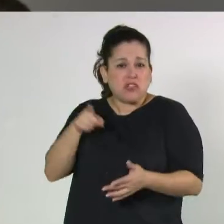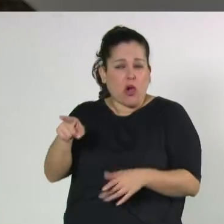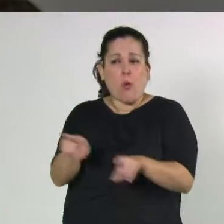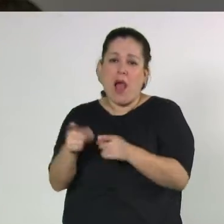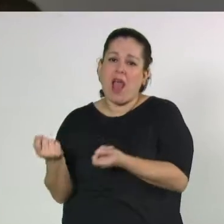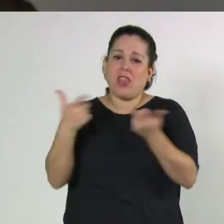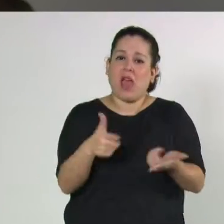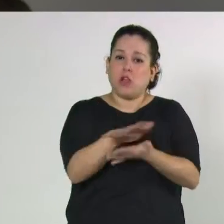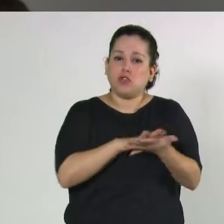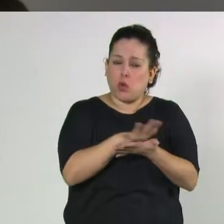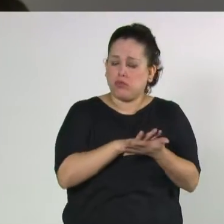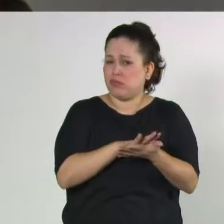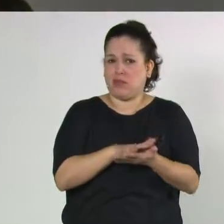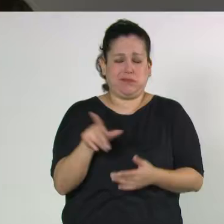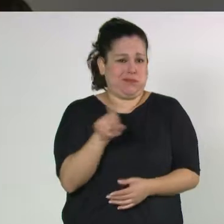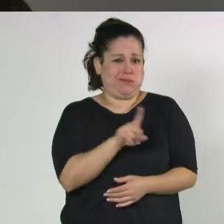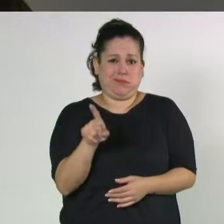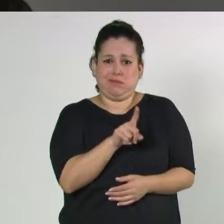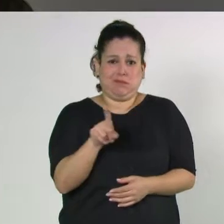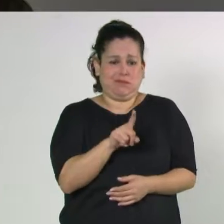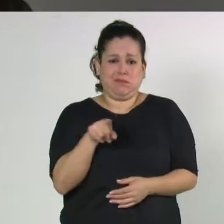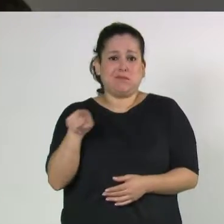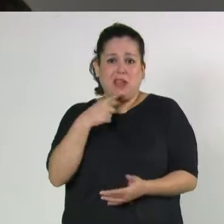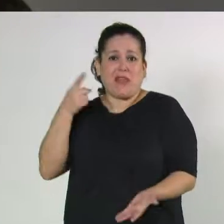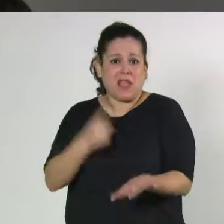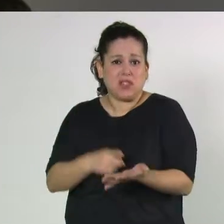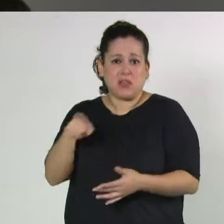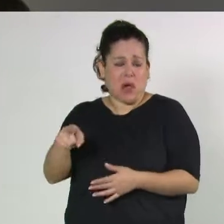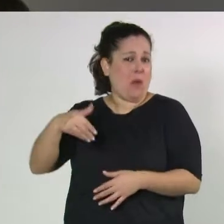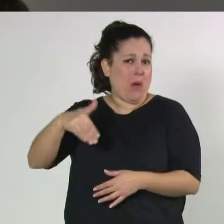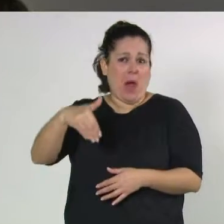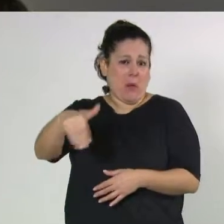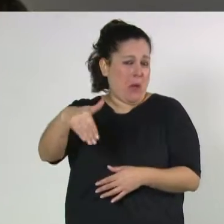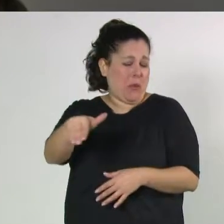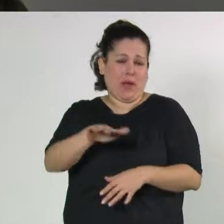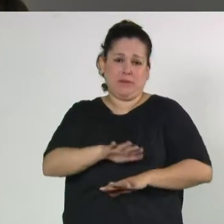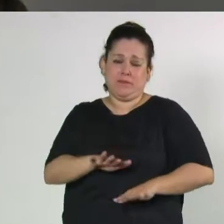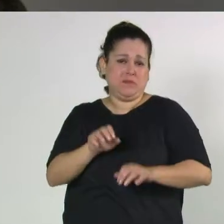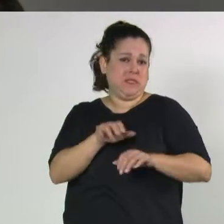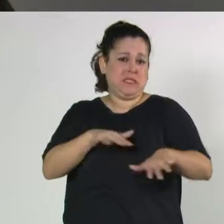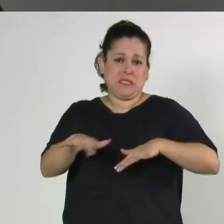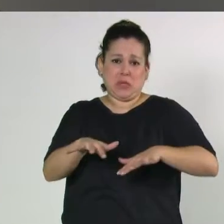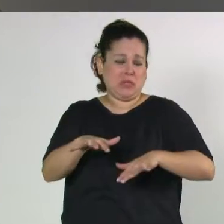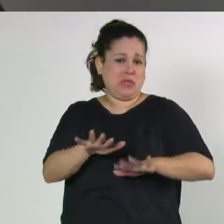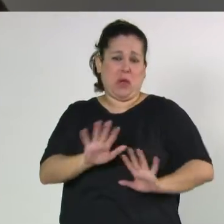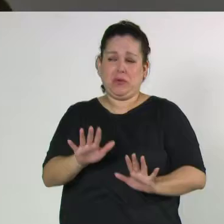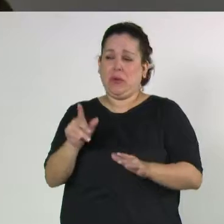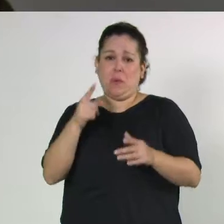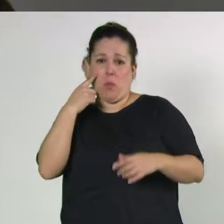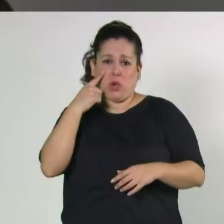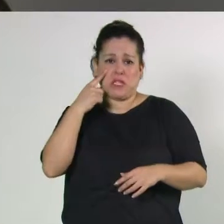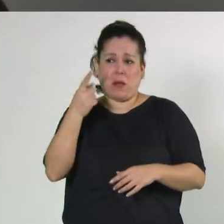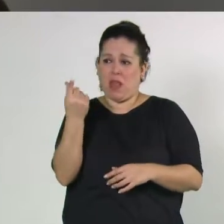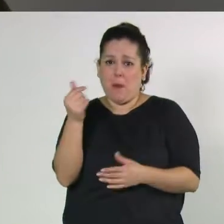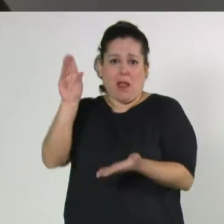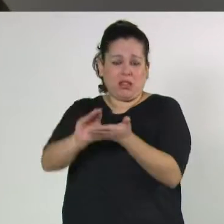solucionar el agujero fiscal que tiene la Argentina, lo único que va a impedir es que los municipios cuenten con una